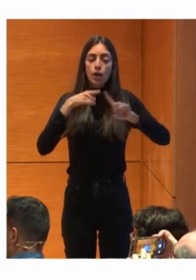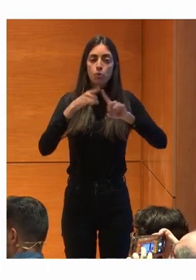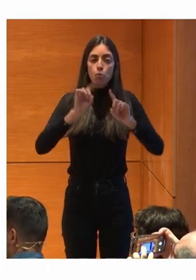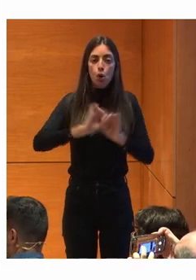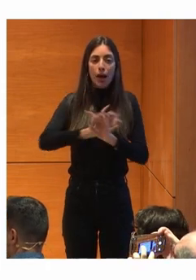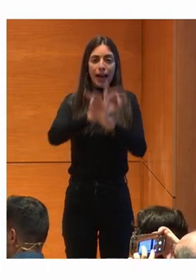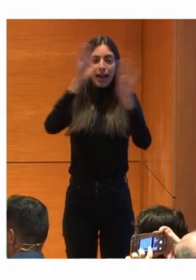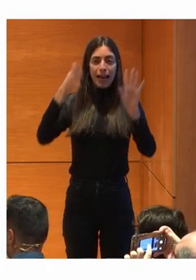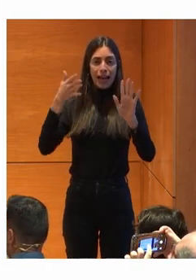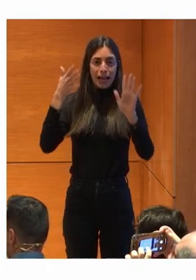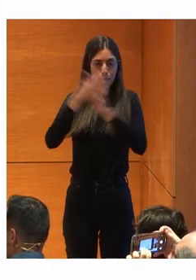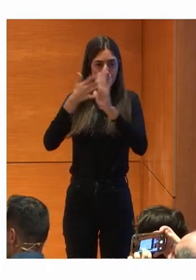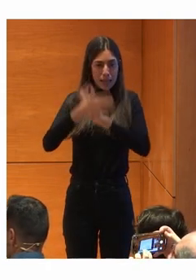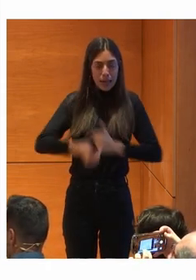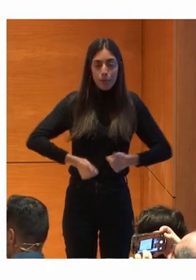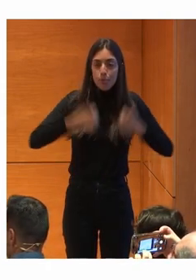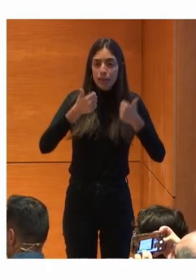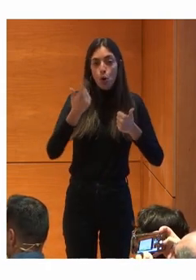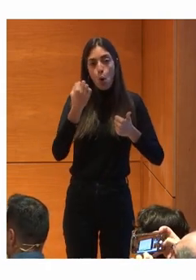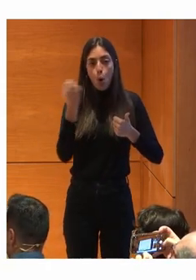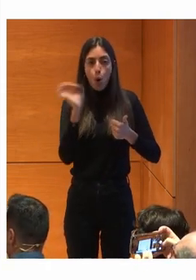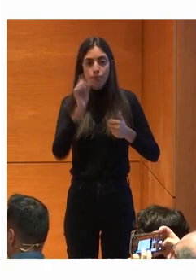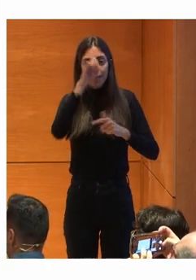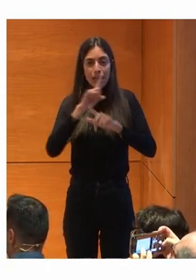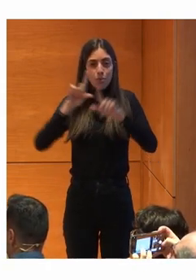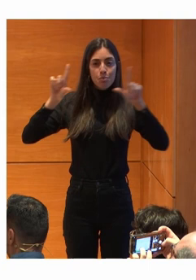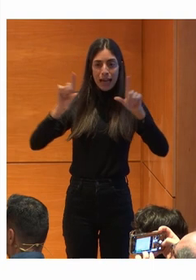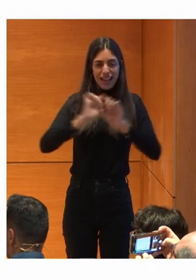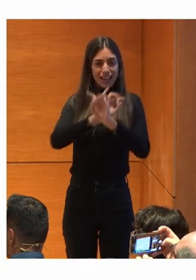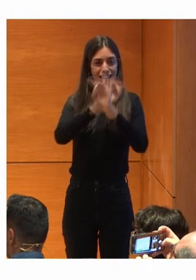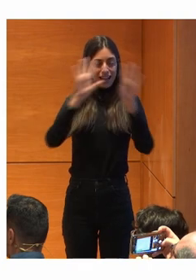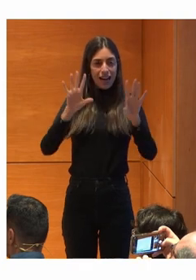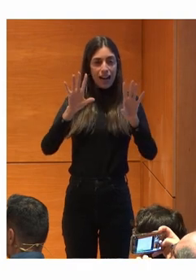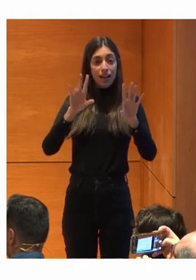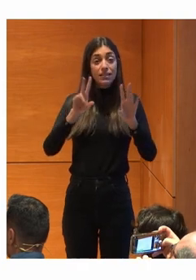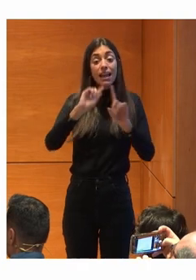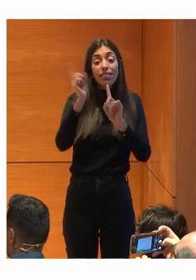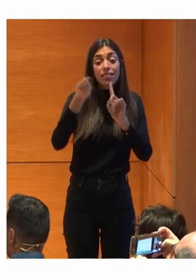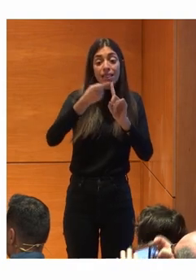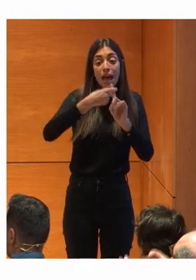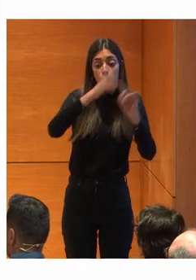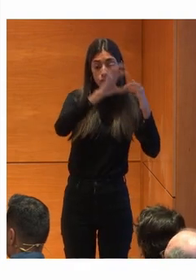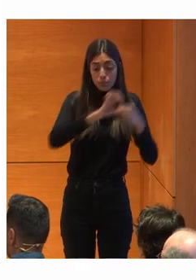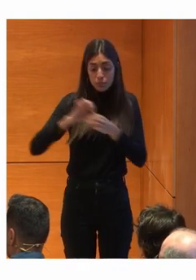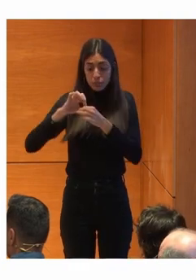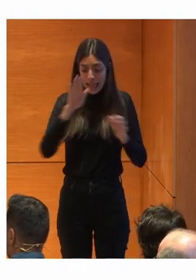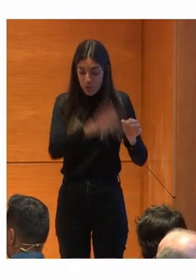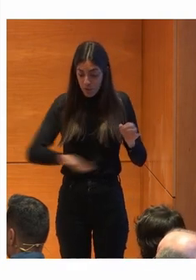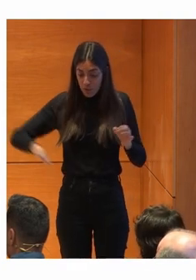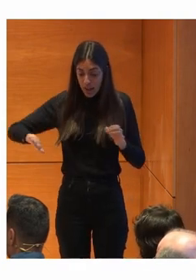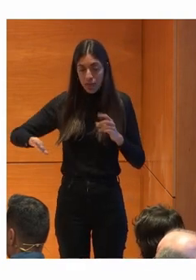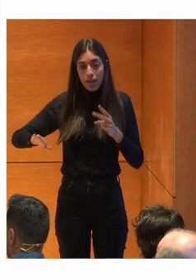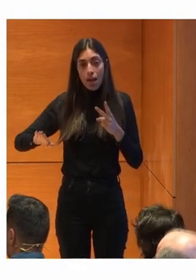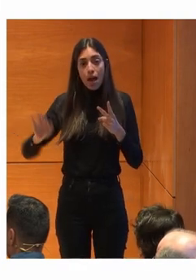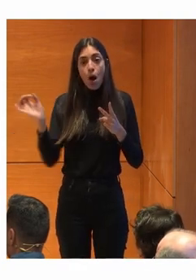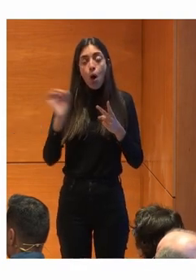tener Una imagen Un poco más Sencilla Aquellos Diagnósticos Que pertenecen A la infancia O bien Porque